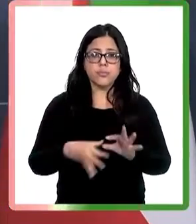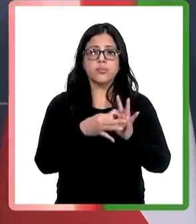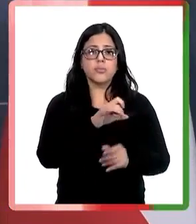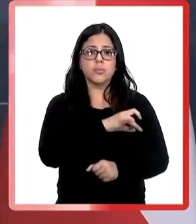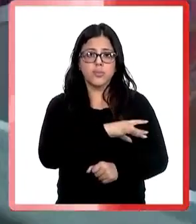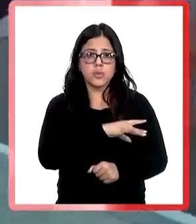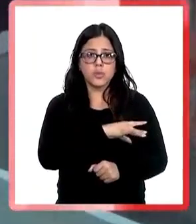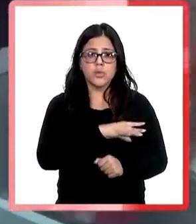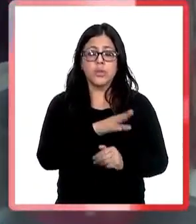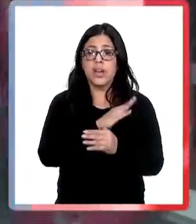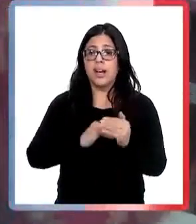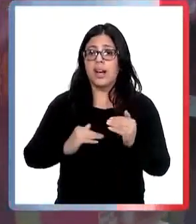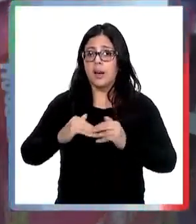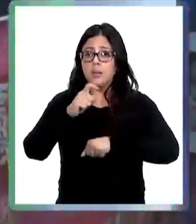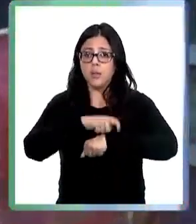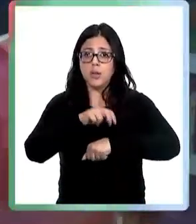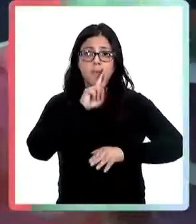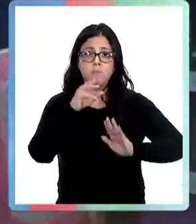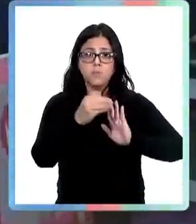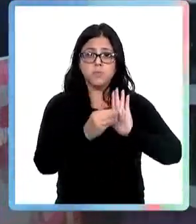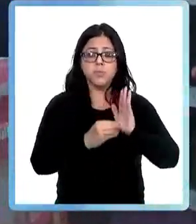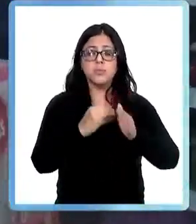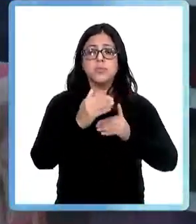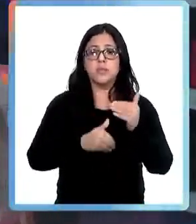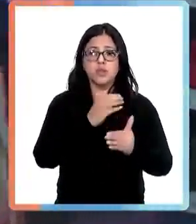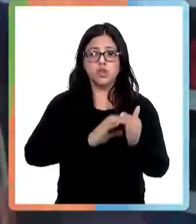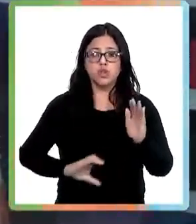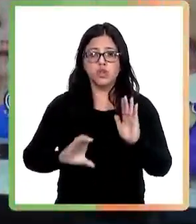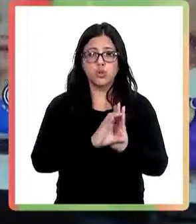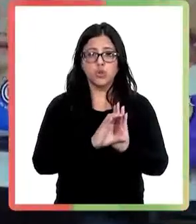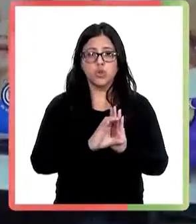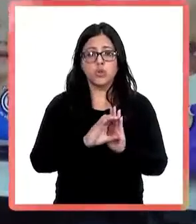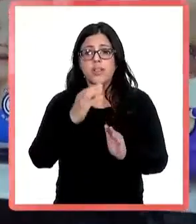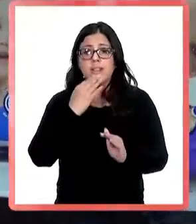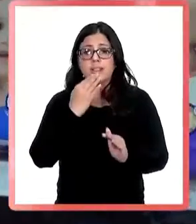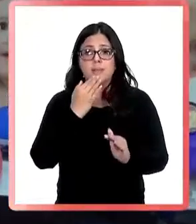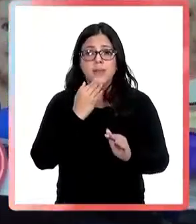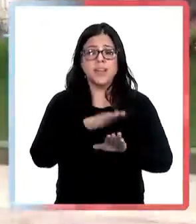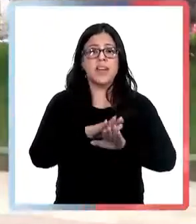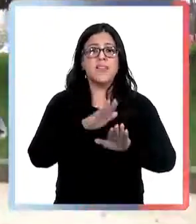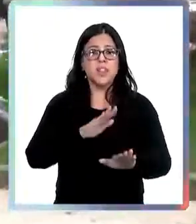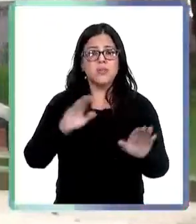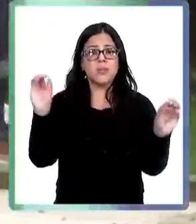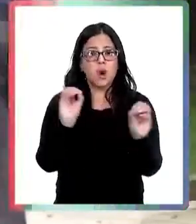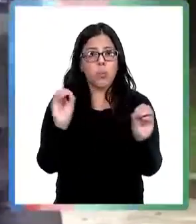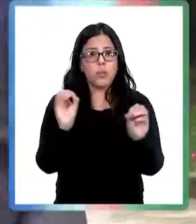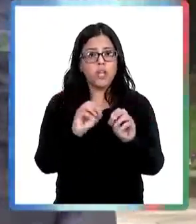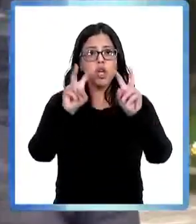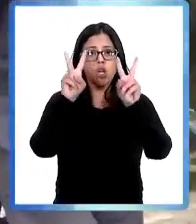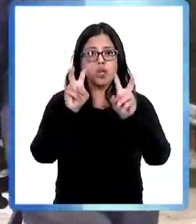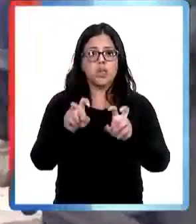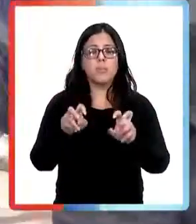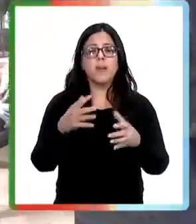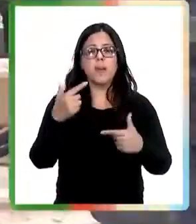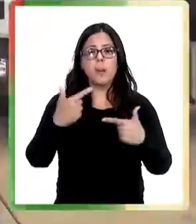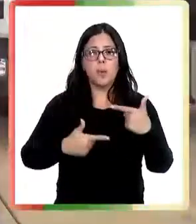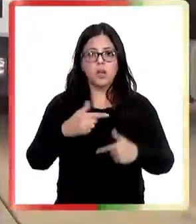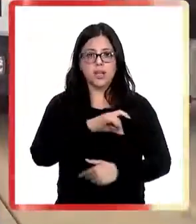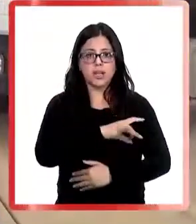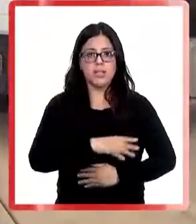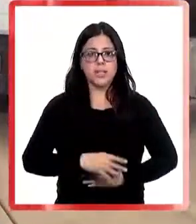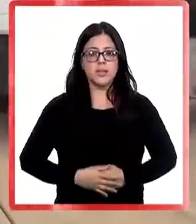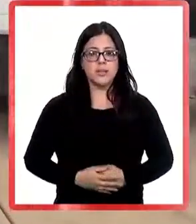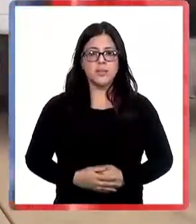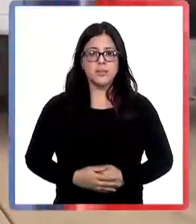principios. En el ámbito económico, el secretario estadounidense aseguró que se están fortaleciendo los vínculos con Chile, en